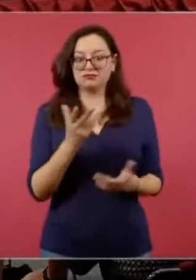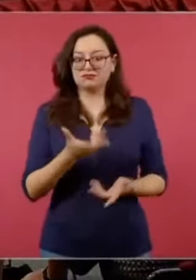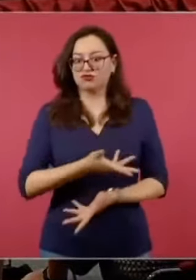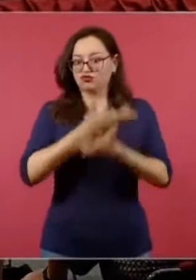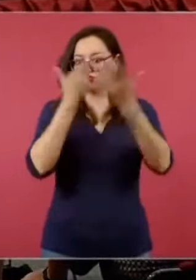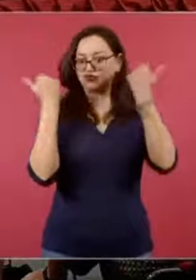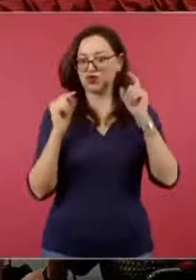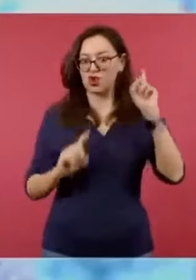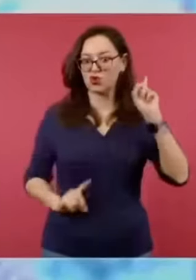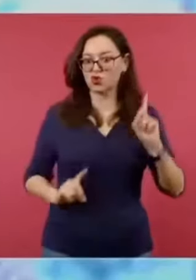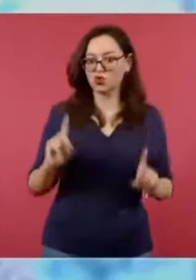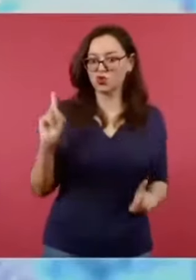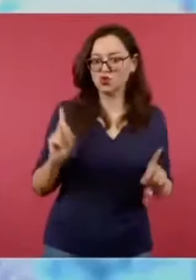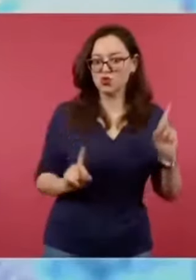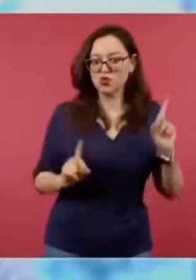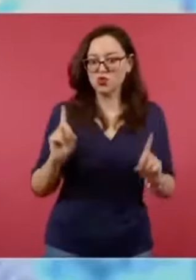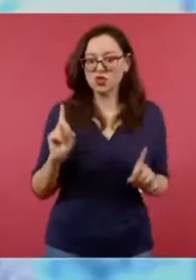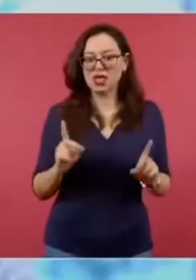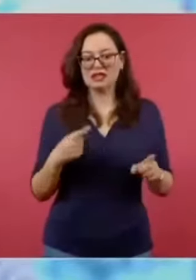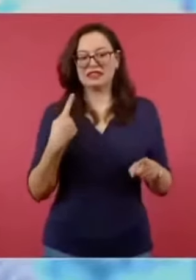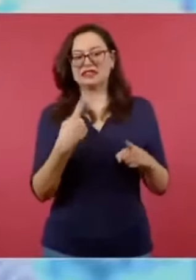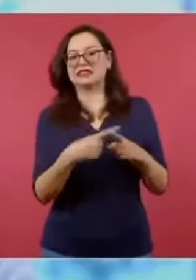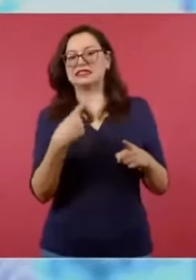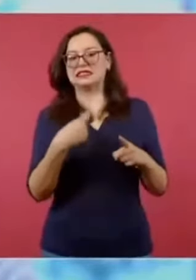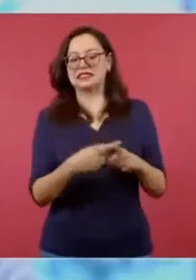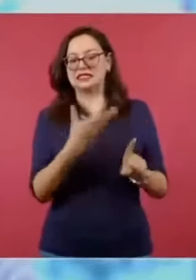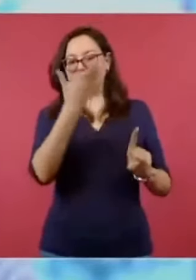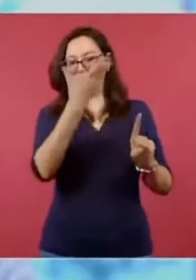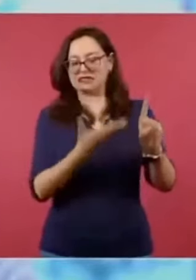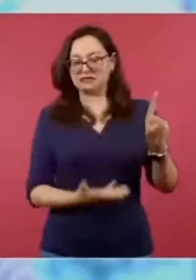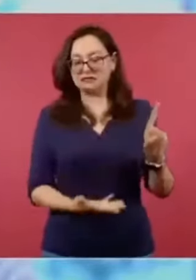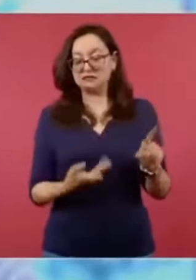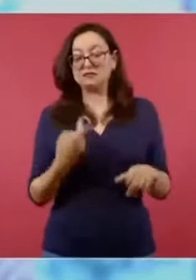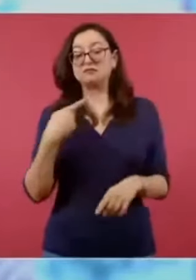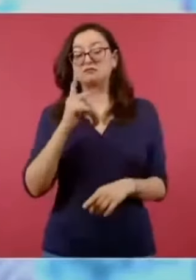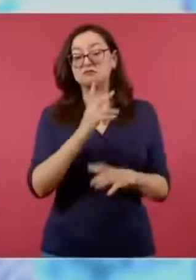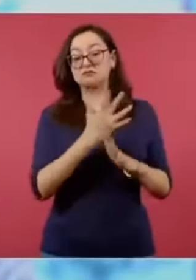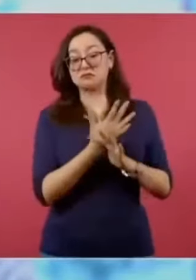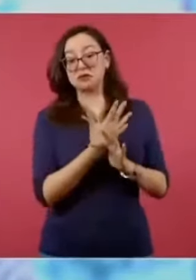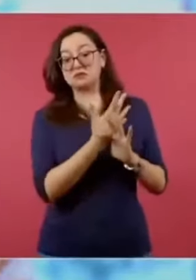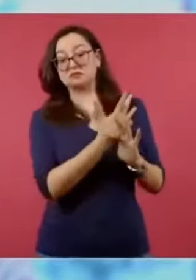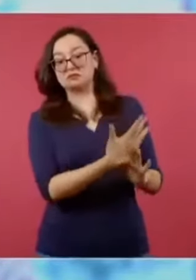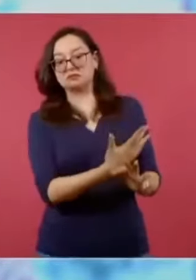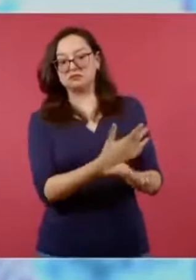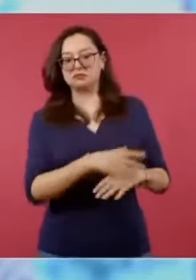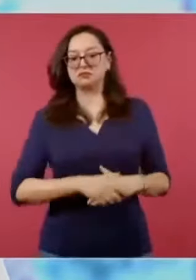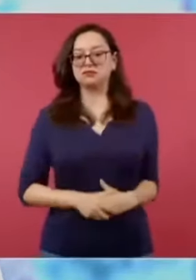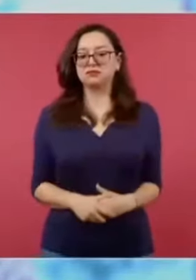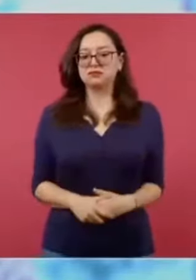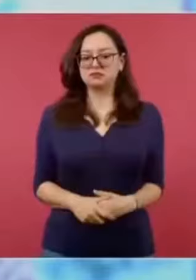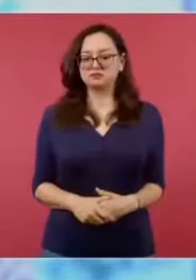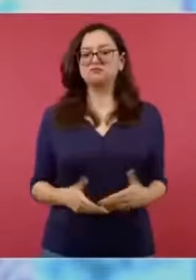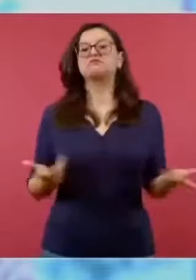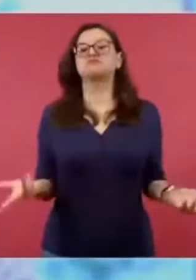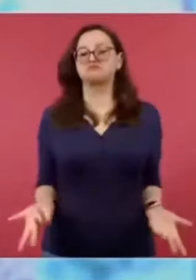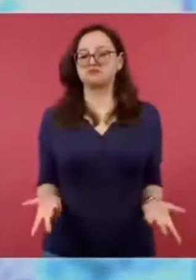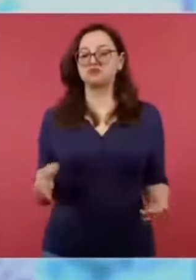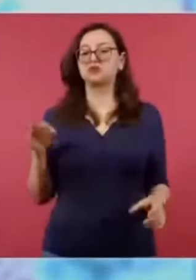pública sobre quién es este personaje. Dice, tengan su voto,